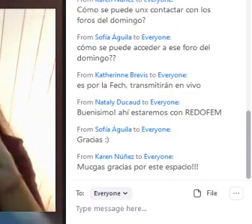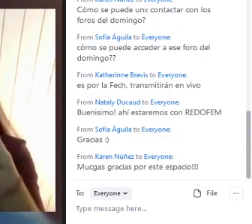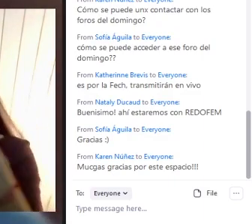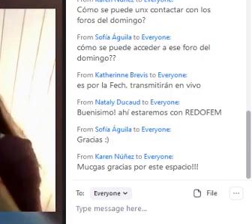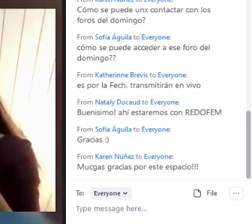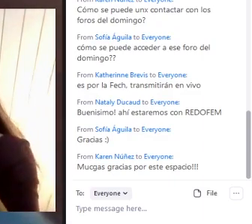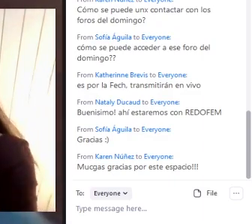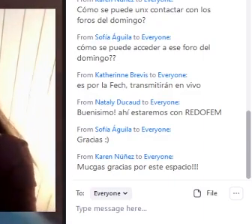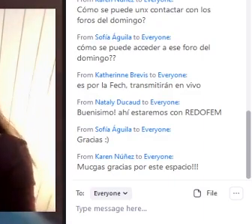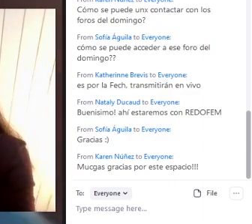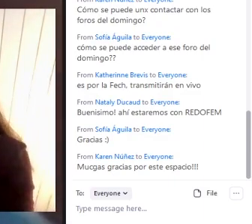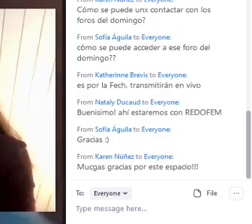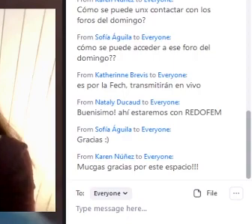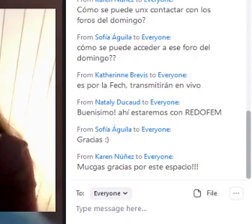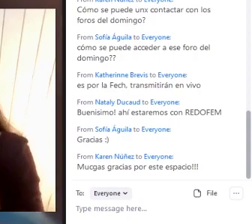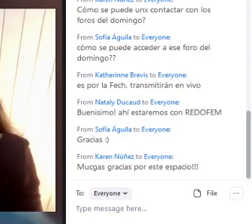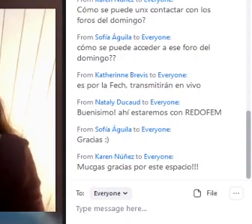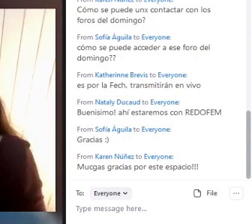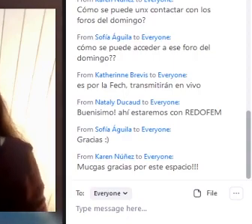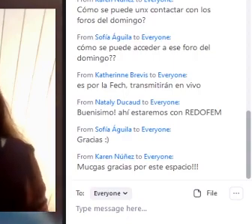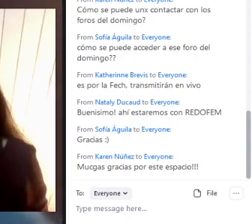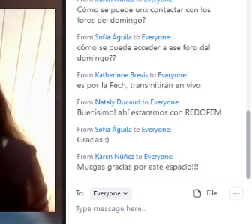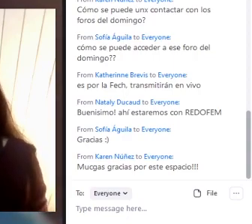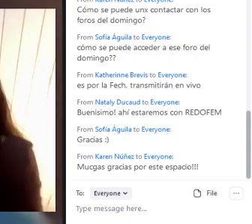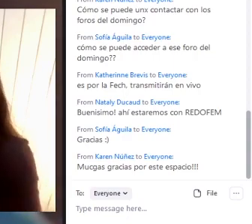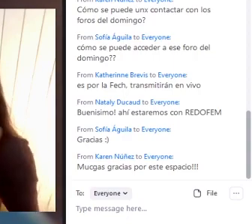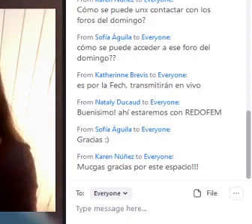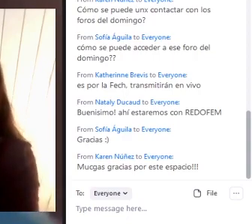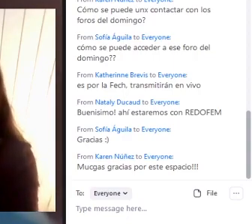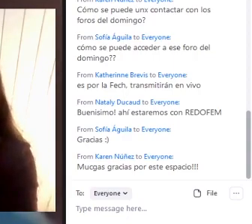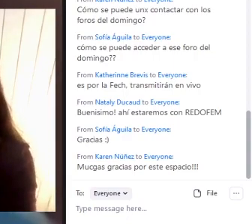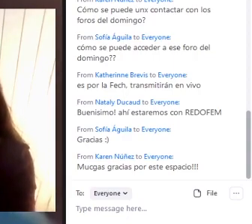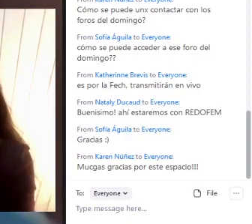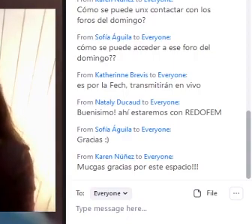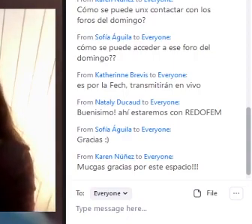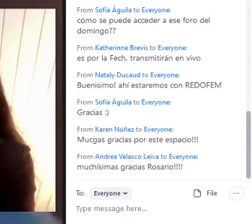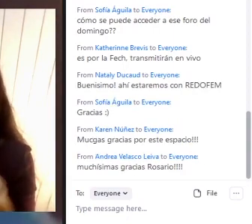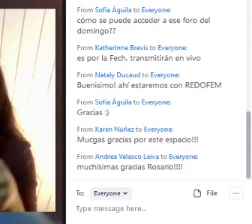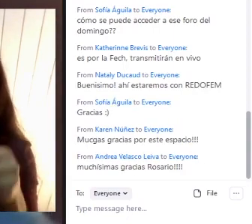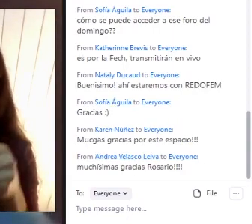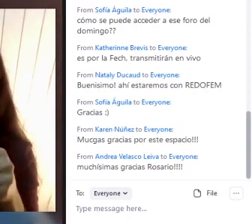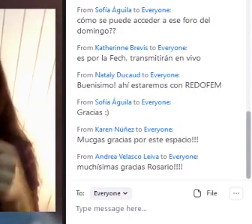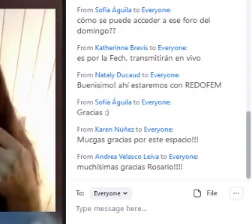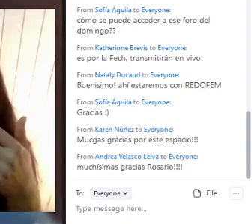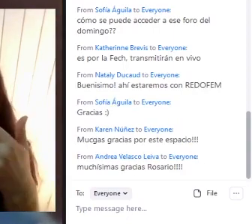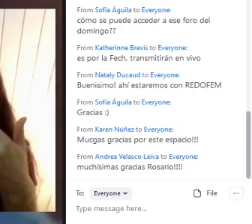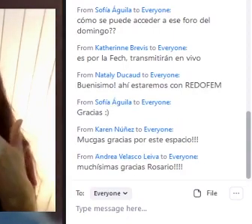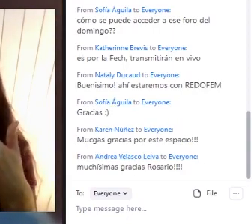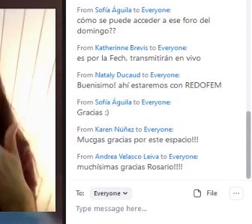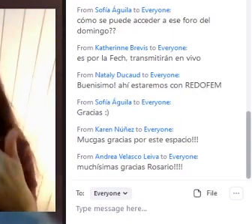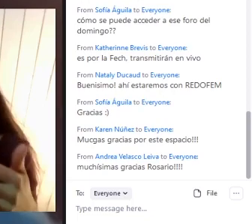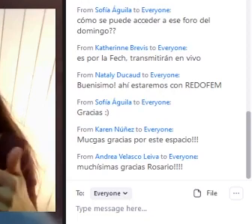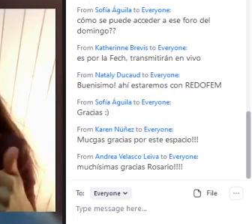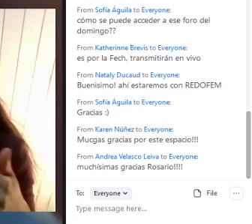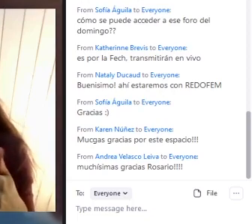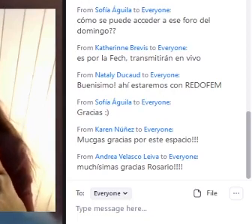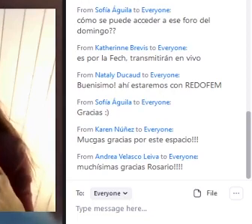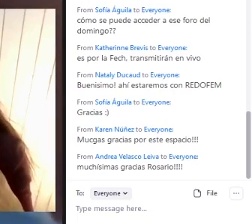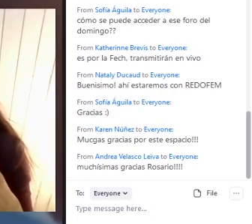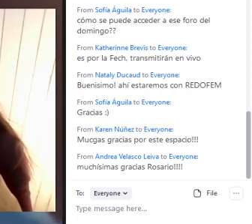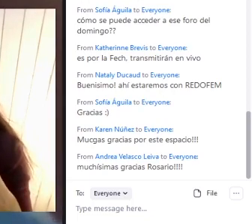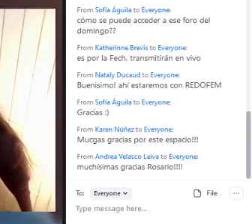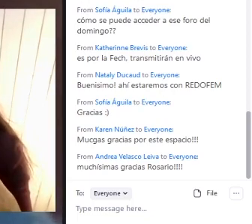A todos Las compañeras Compañeros y compañeras Que se conectaron En este momento Y también a través De las redes de escuelas De la